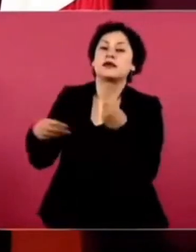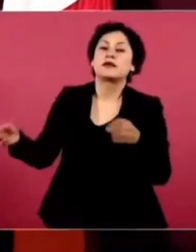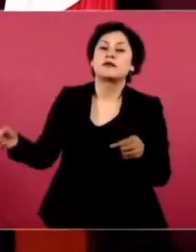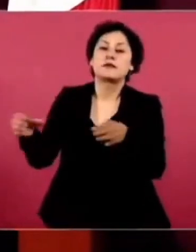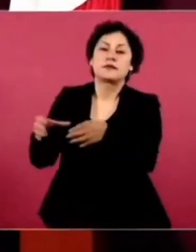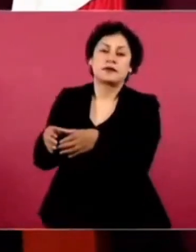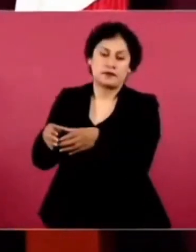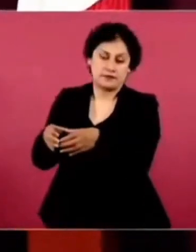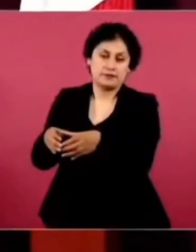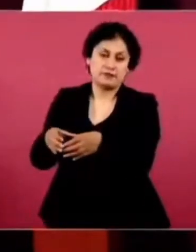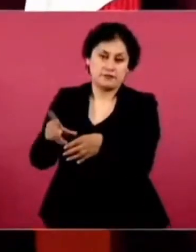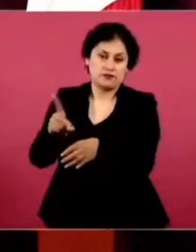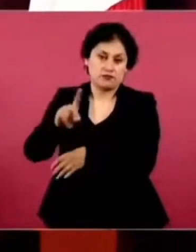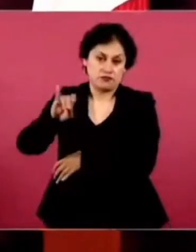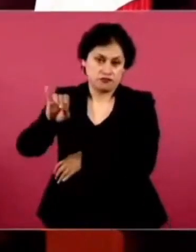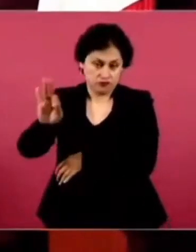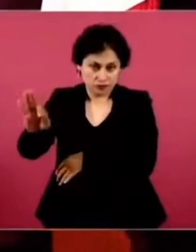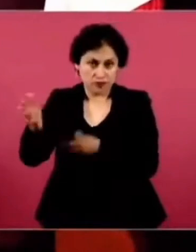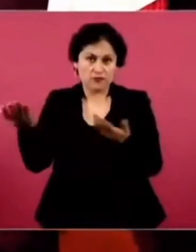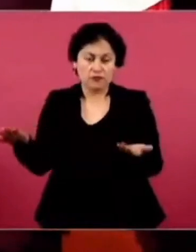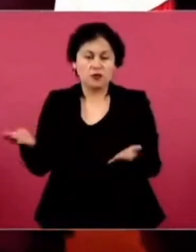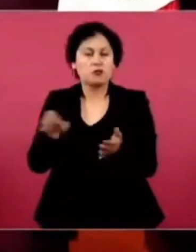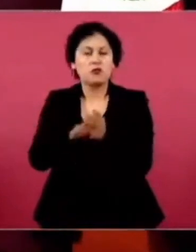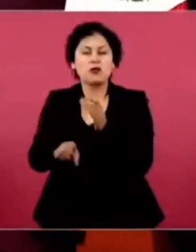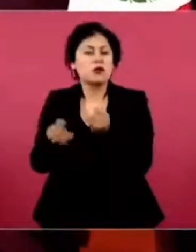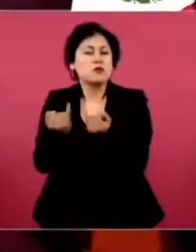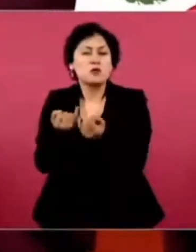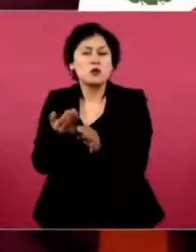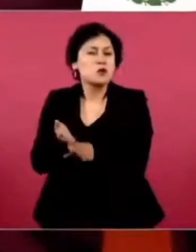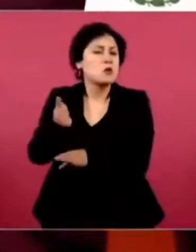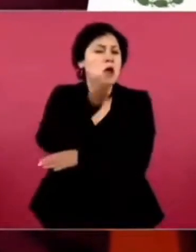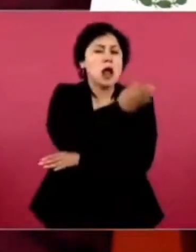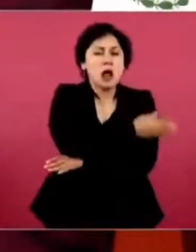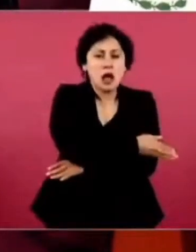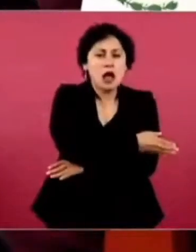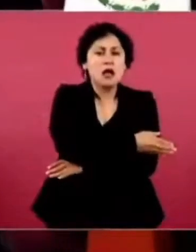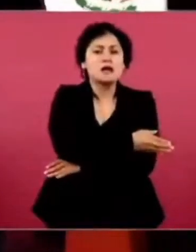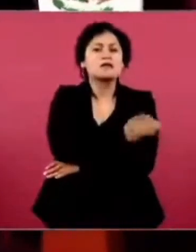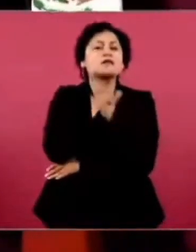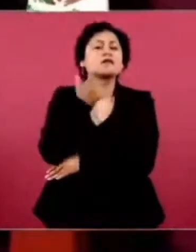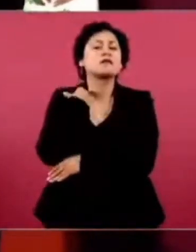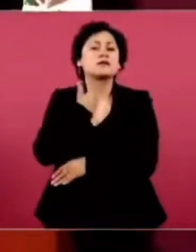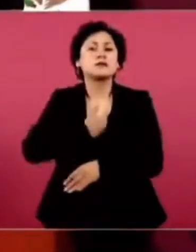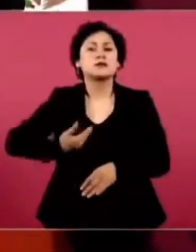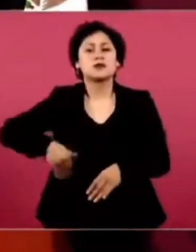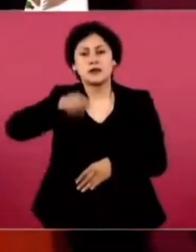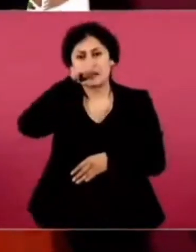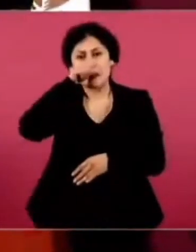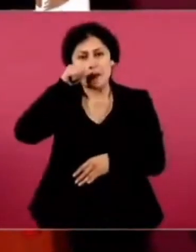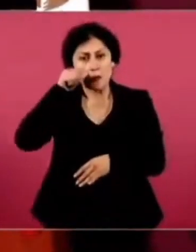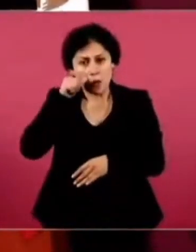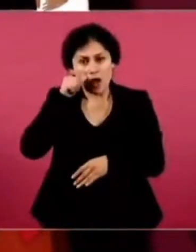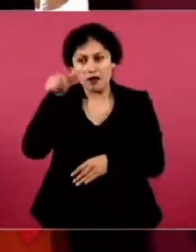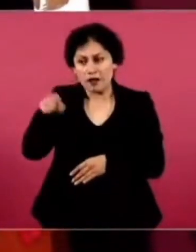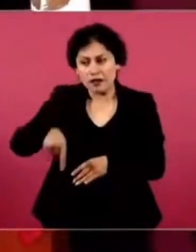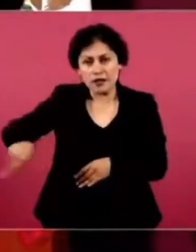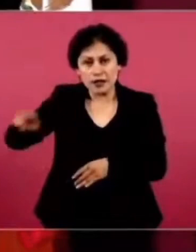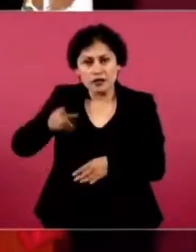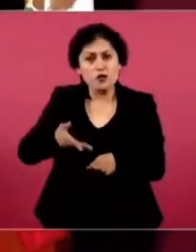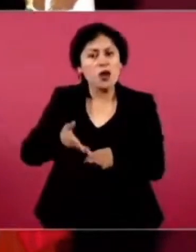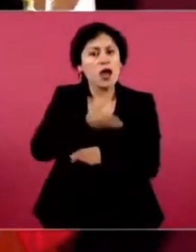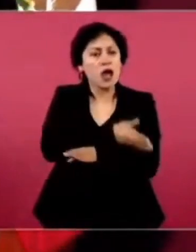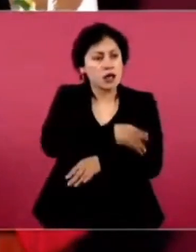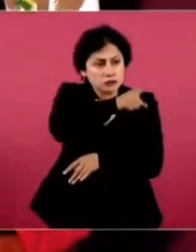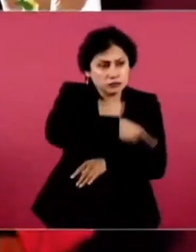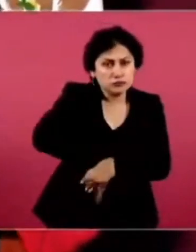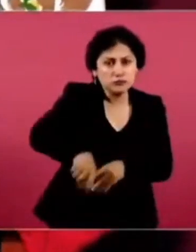Juárez. Cuando se elegía a los jueces. A los magistrados. A los ministros. Eran